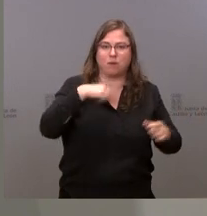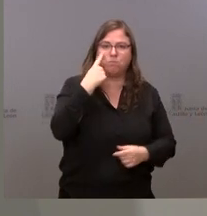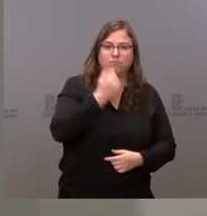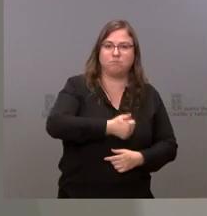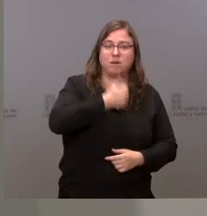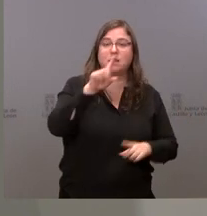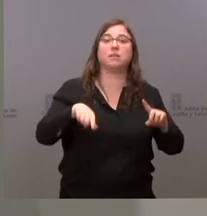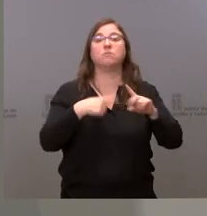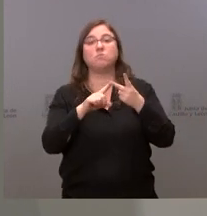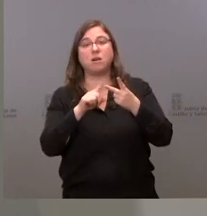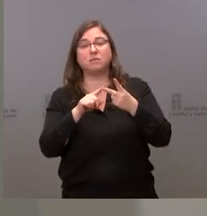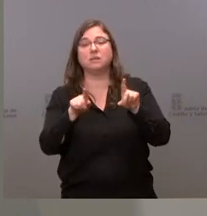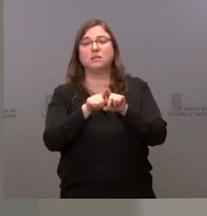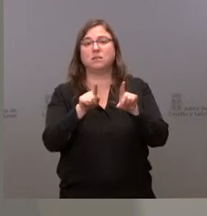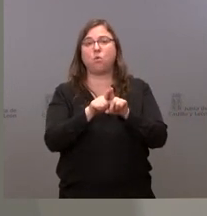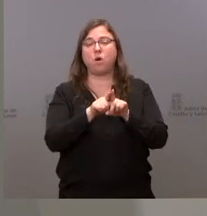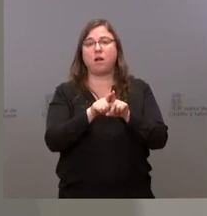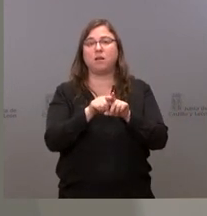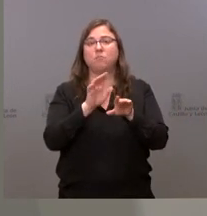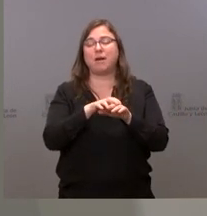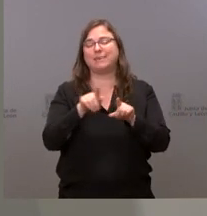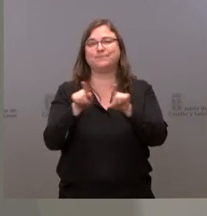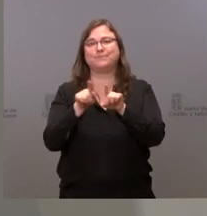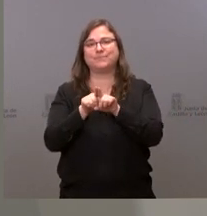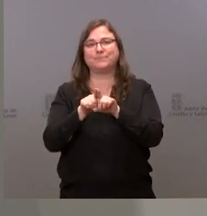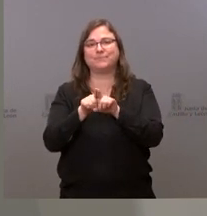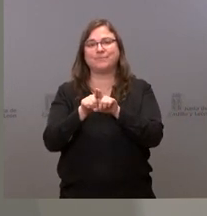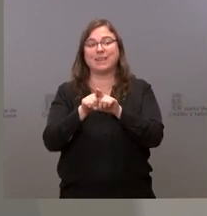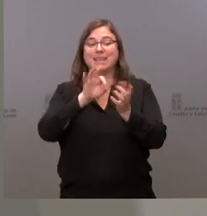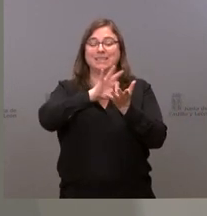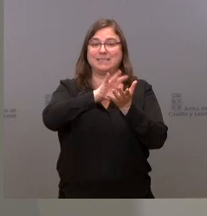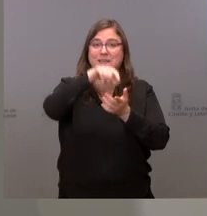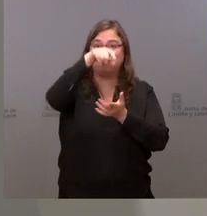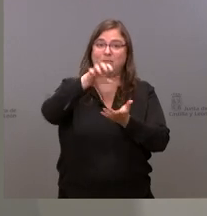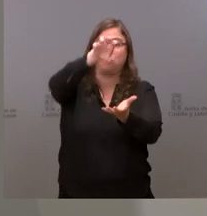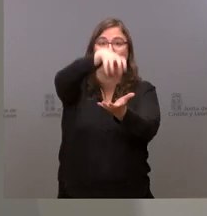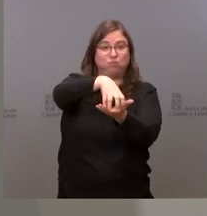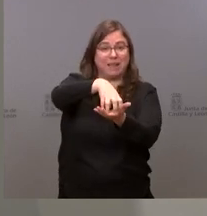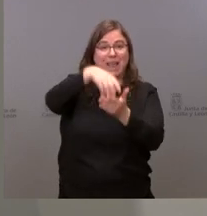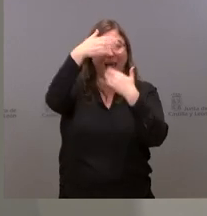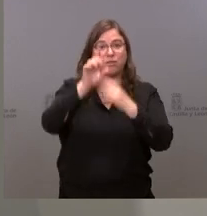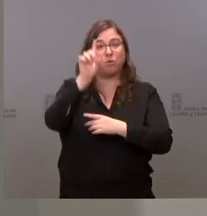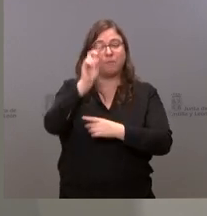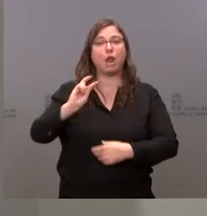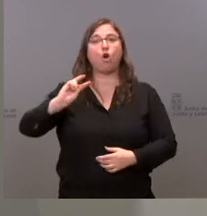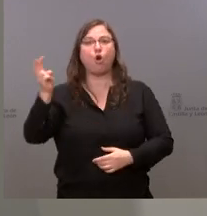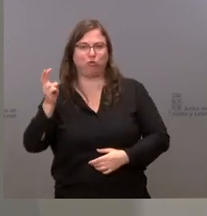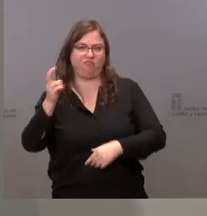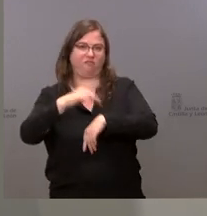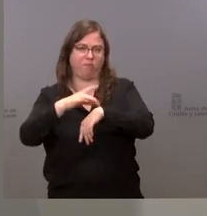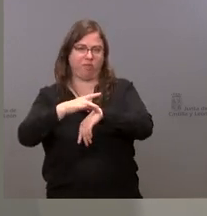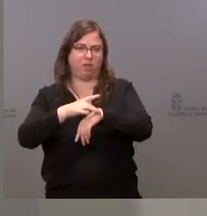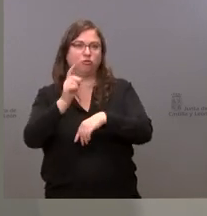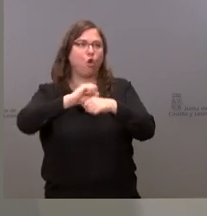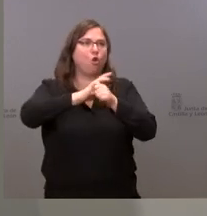dirección concreta de centrar los servicios de atención primaria en otras funciones que